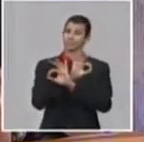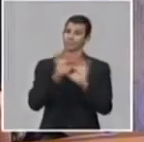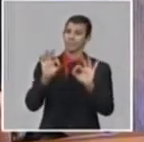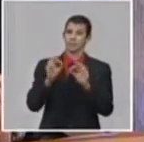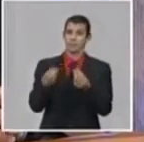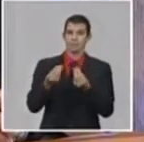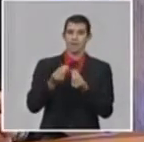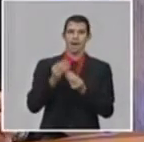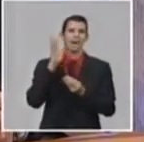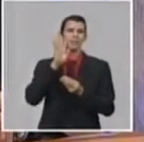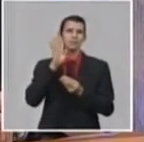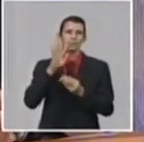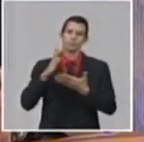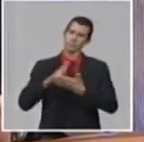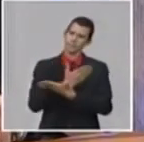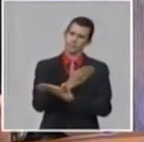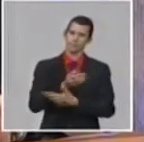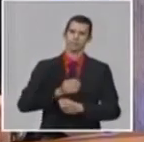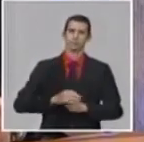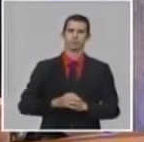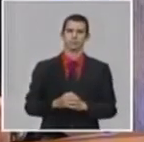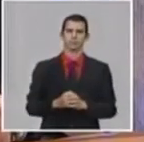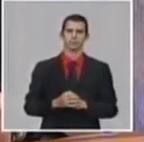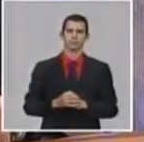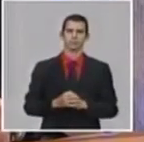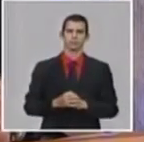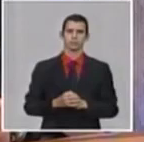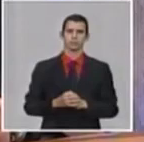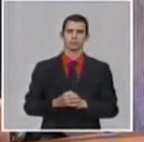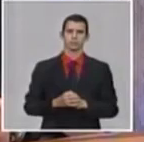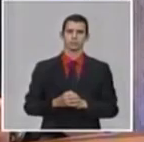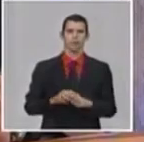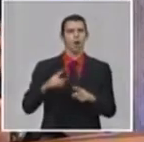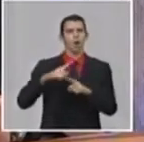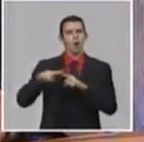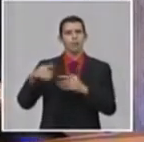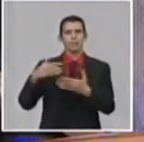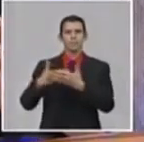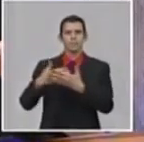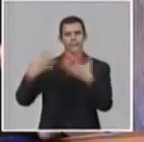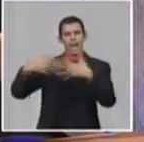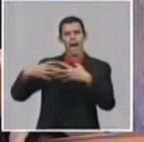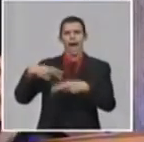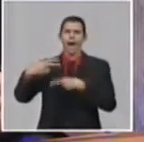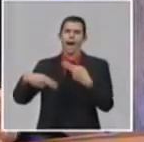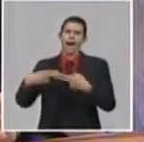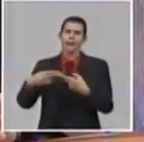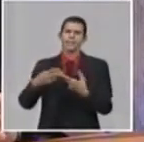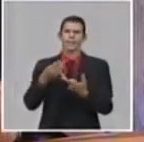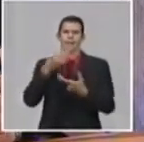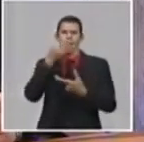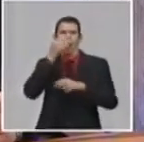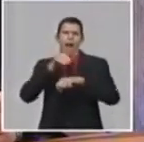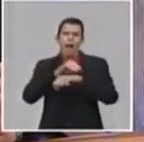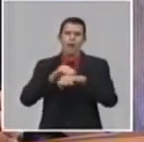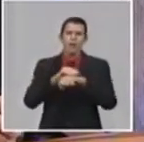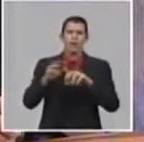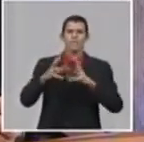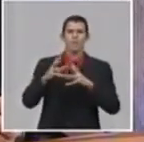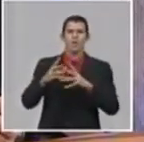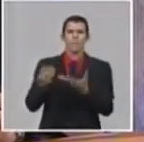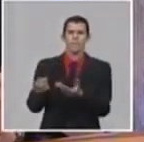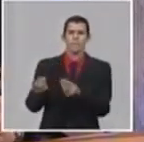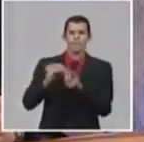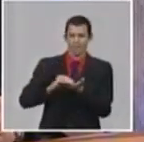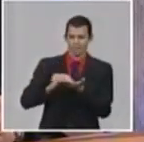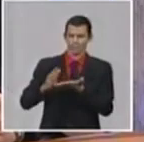y neutralización del virus, y soluciones hidroalcohólicas, o sea, que las empresas nuestras se sumado también, no solo a medicamentos, sino a estos temas.